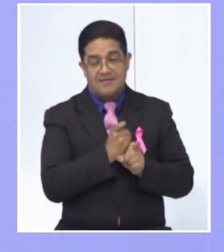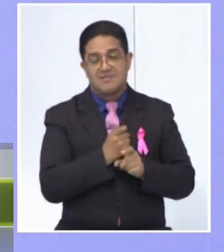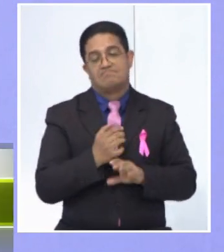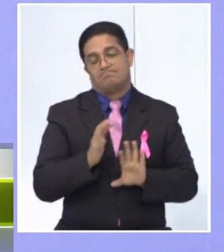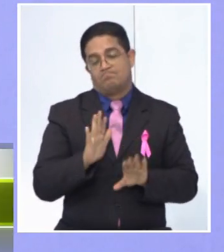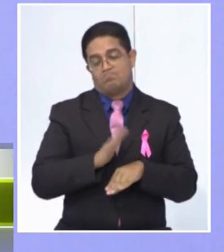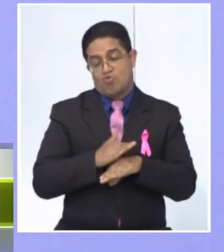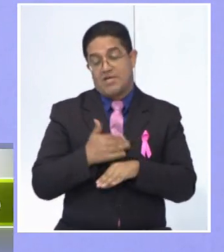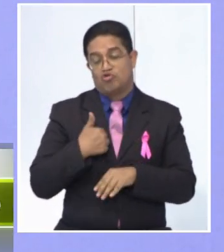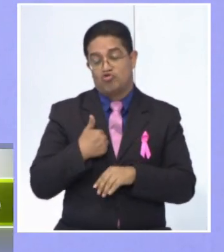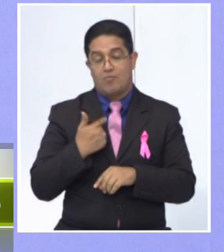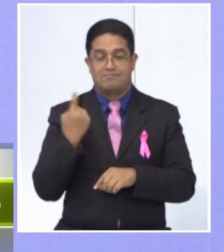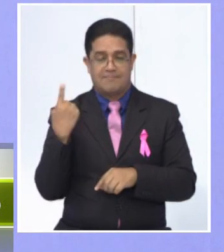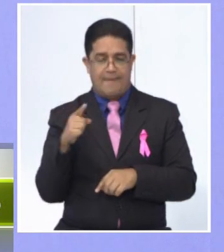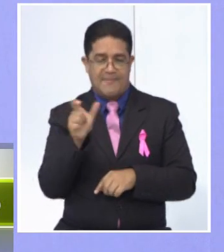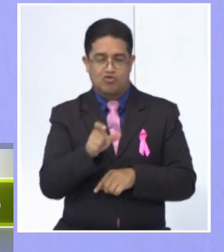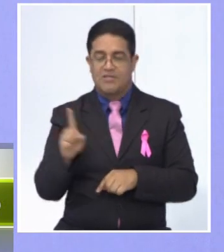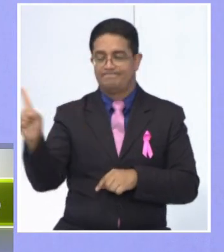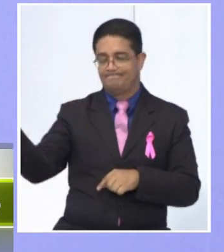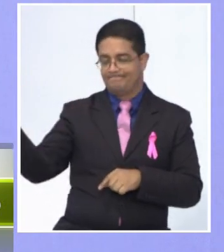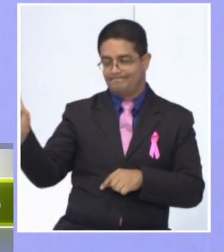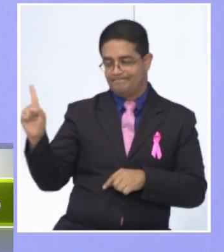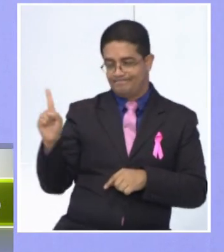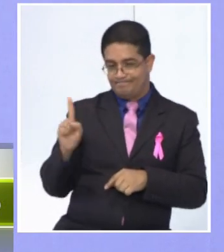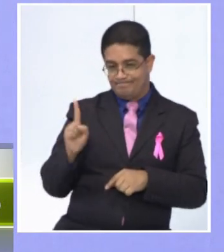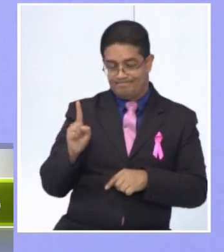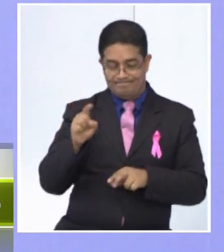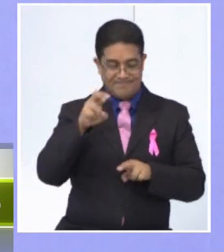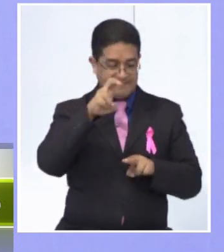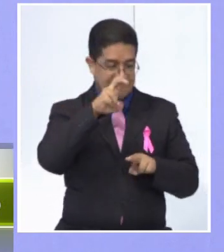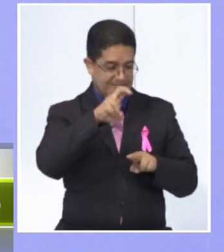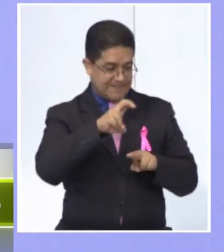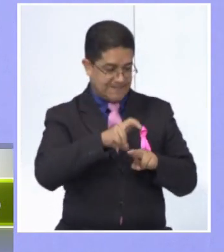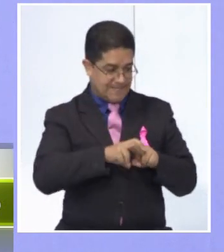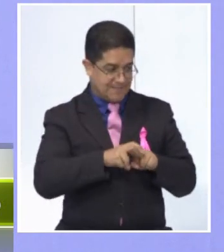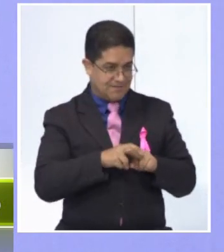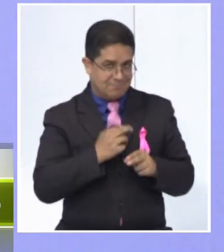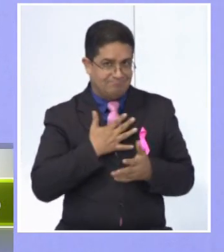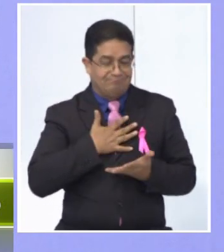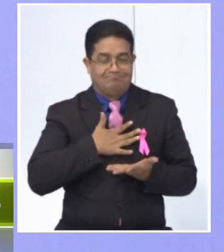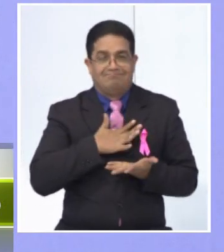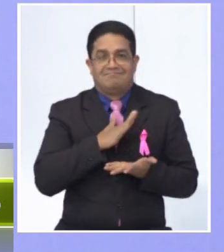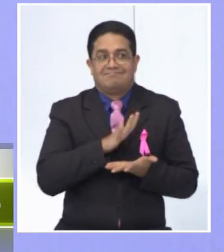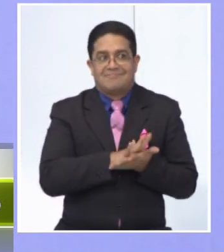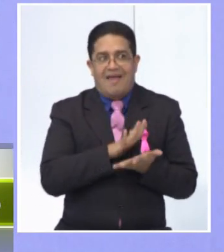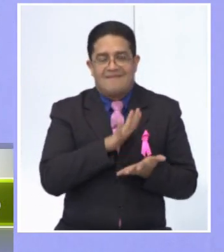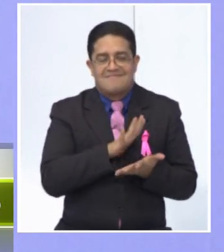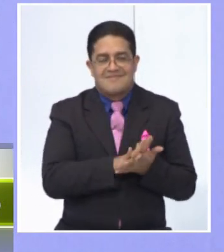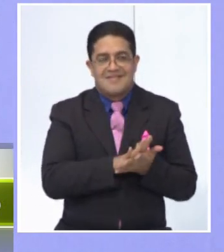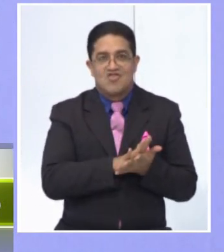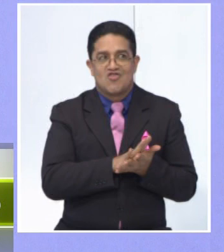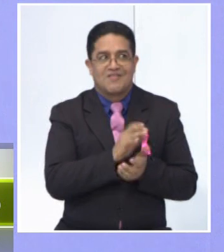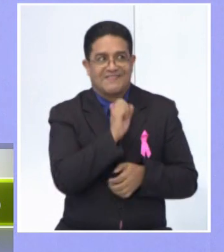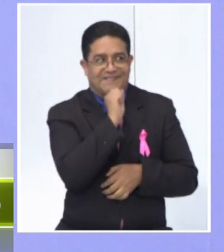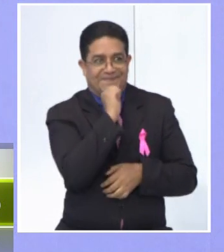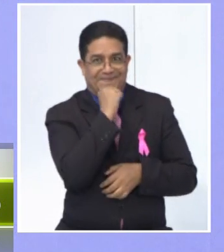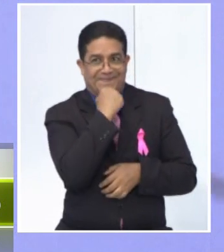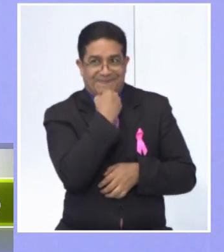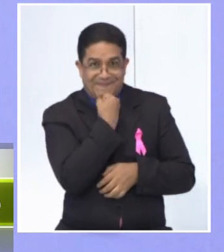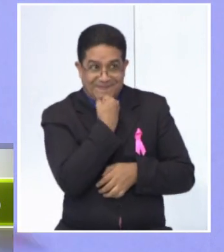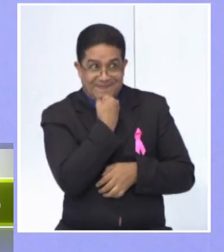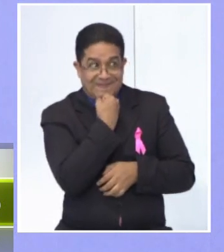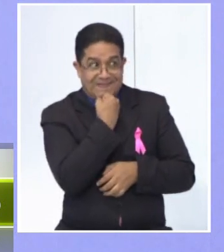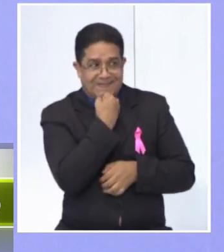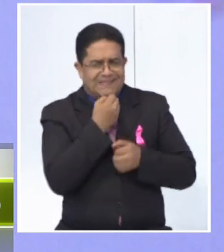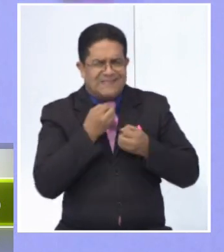que entran a la consulta, una vez que cierran la puerta y se sienten, cómo decirte, seguros y en confort,